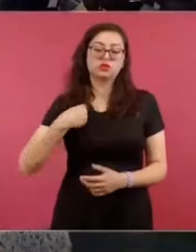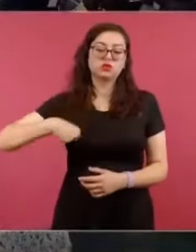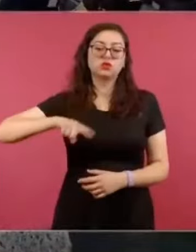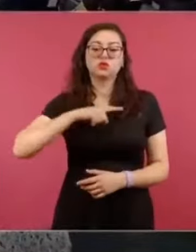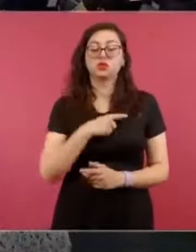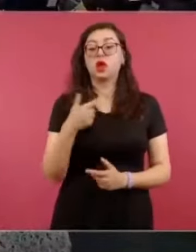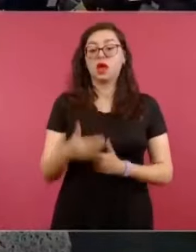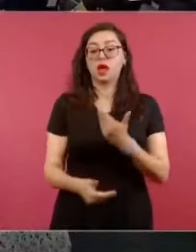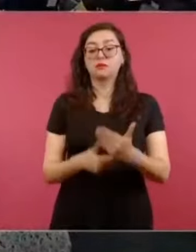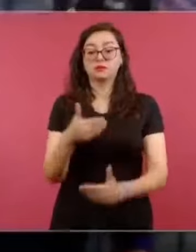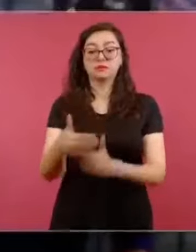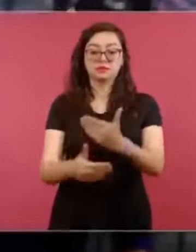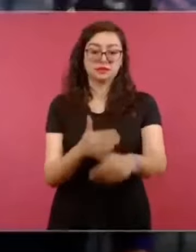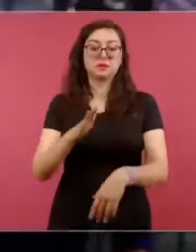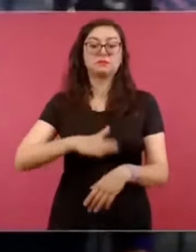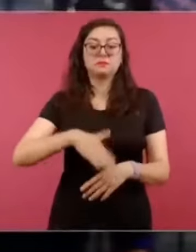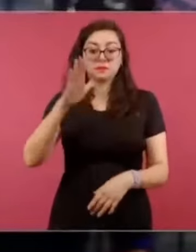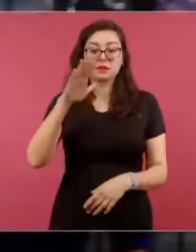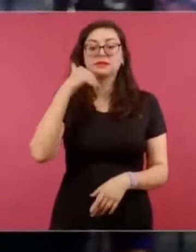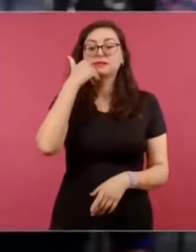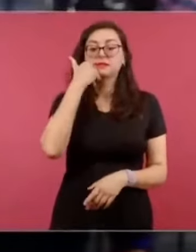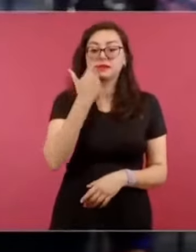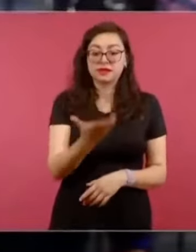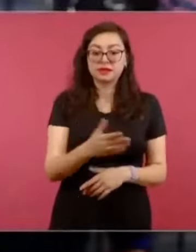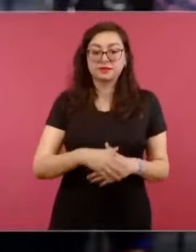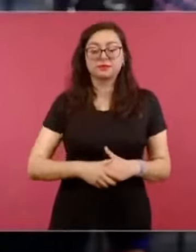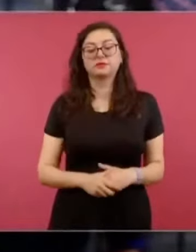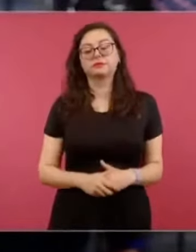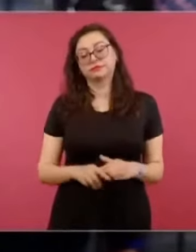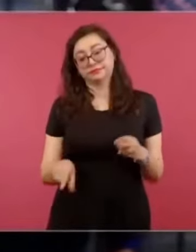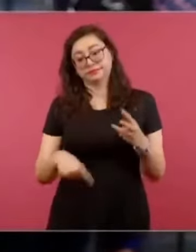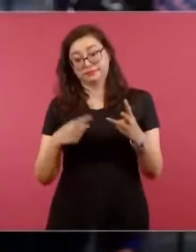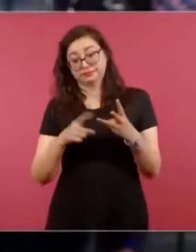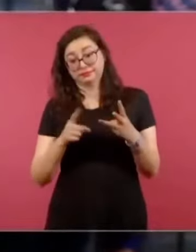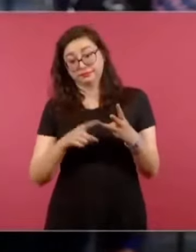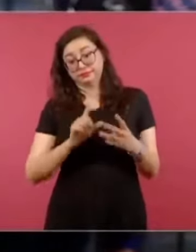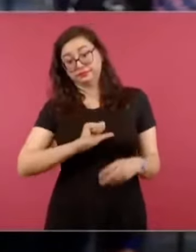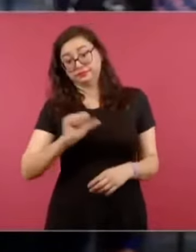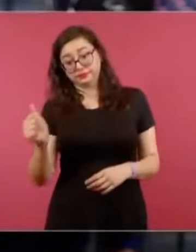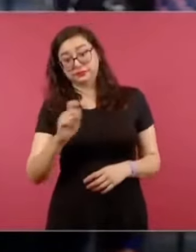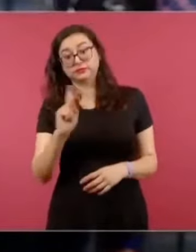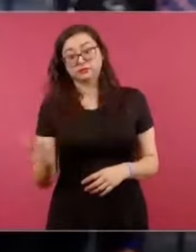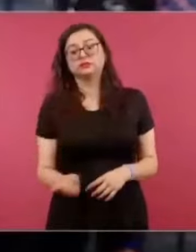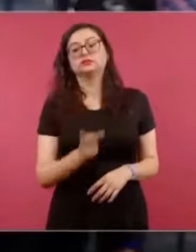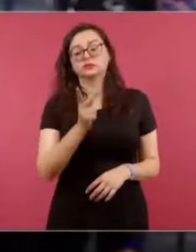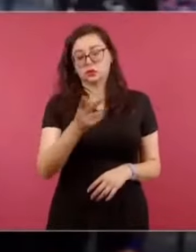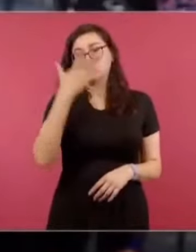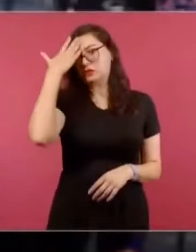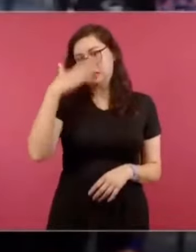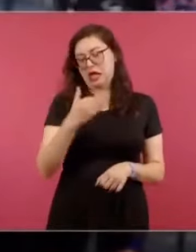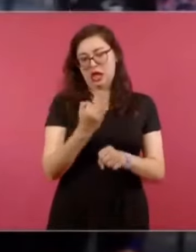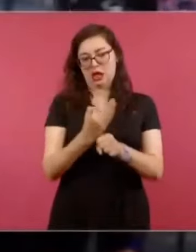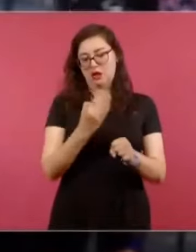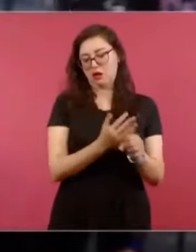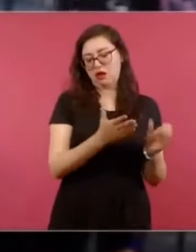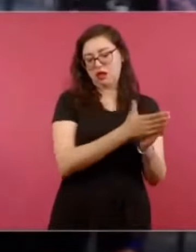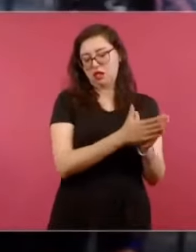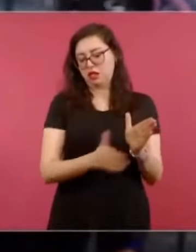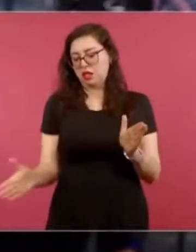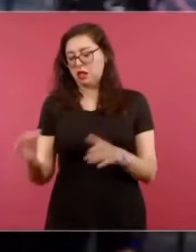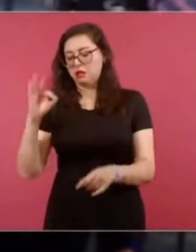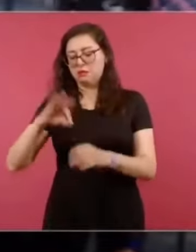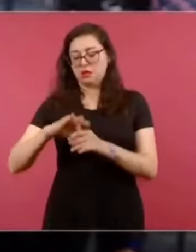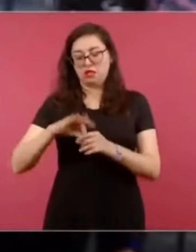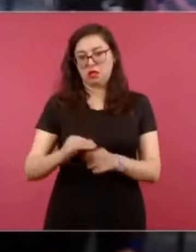En otro orden de ideas, aunque sabemos que por la veda electoral no puede usted opinar acerca de temas